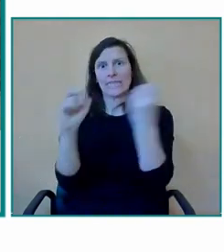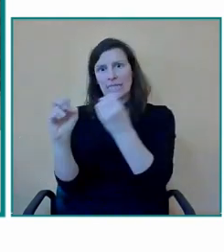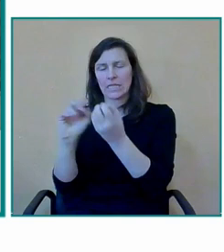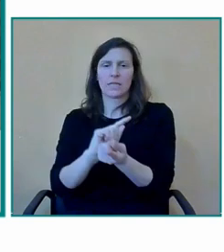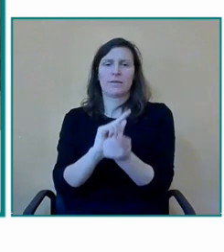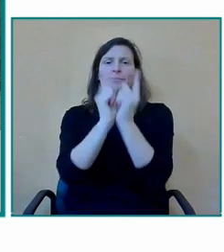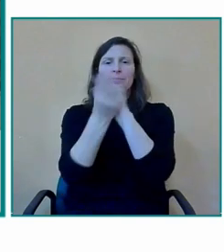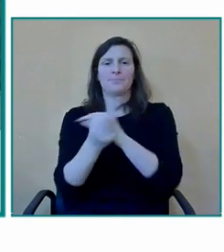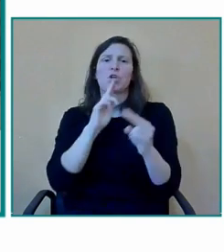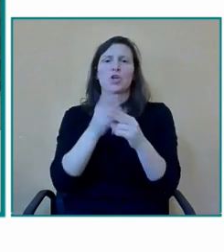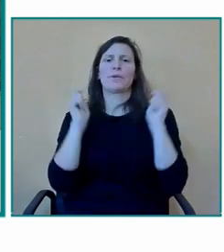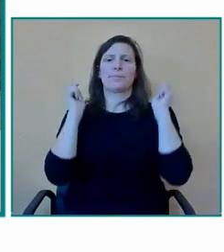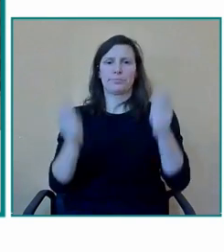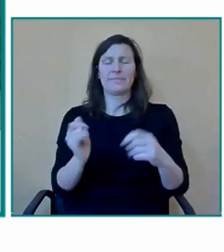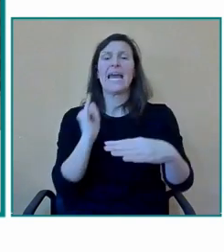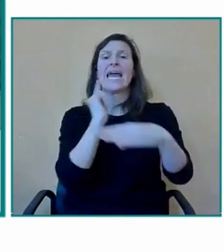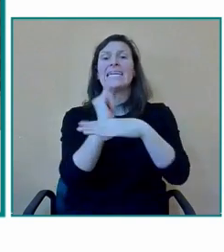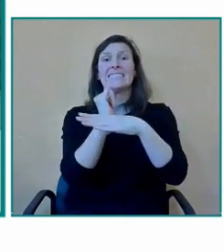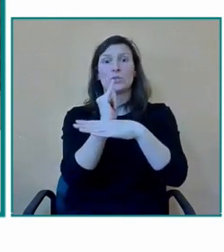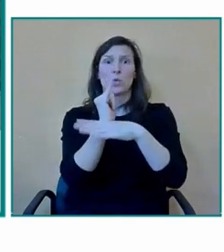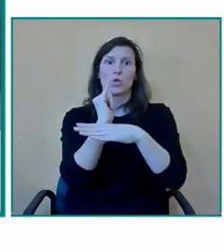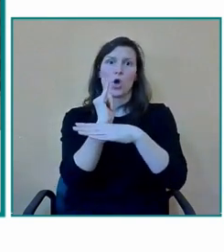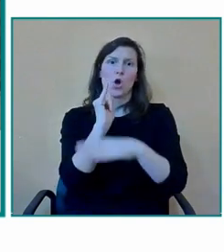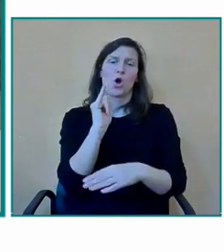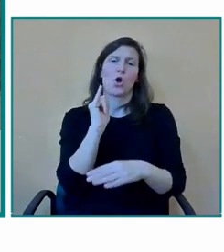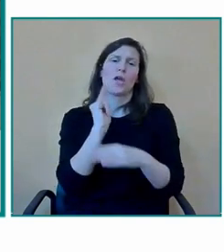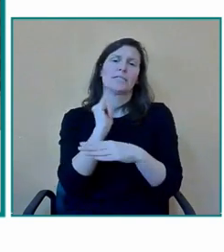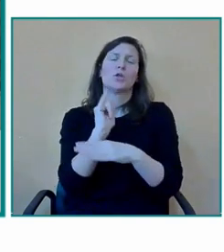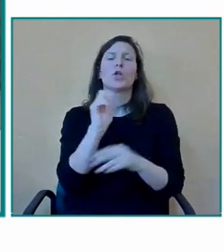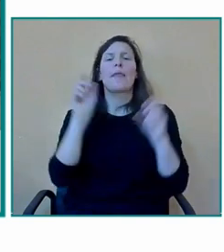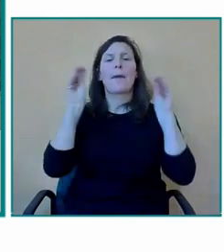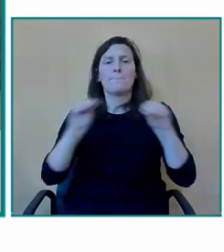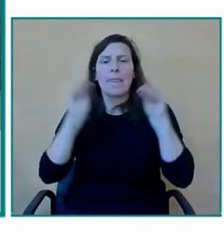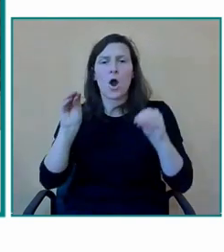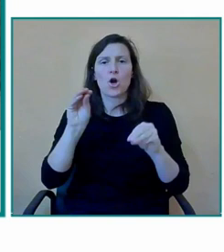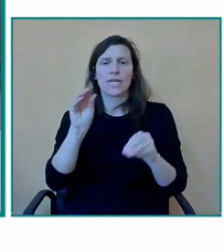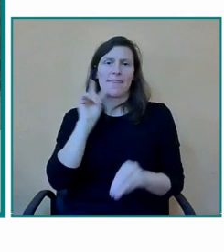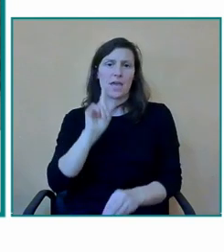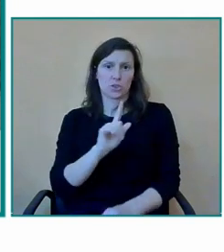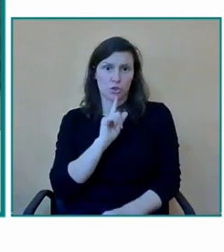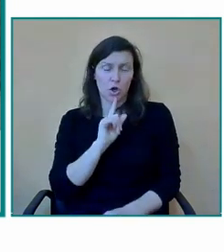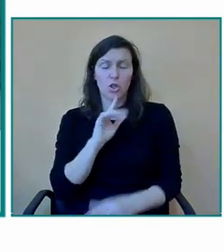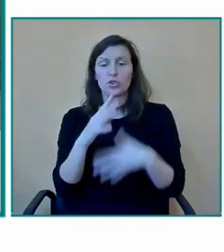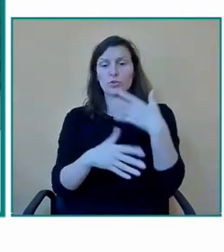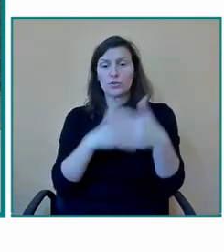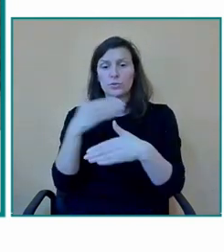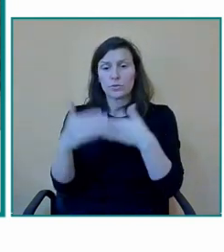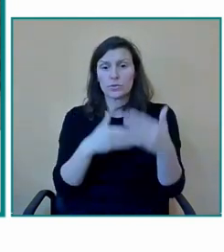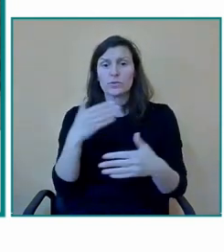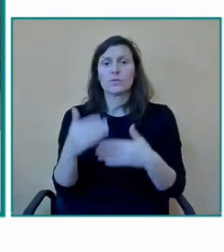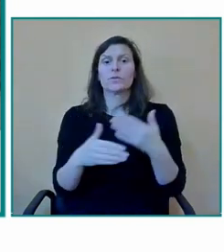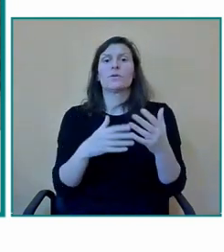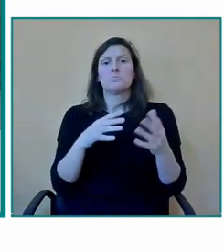y en el 95-96 ya comenzó a fraguarse a plantearse ese cambio metodológico